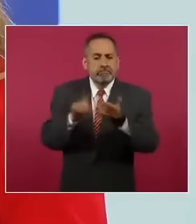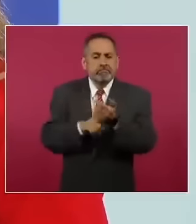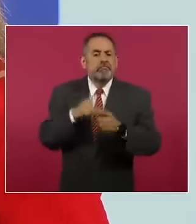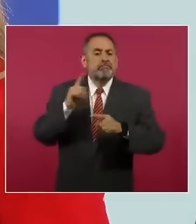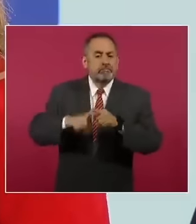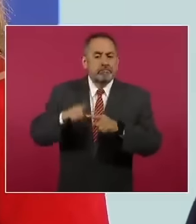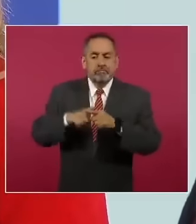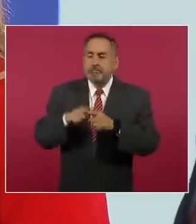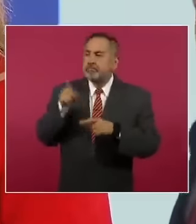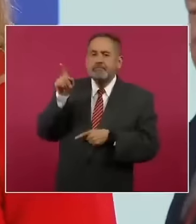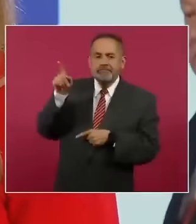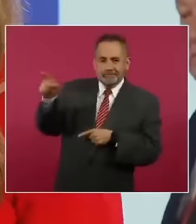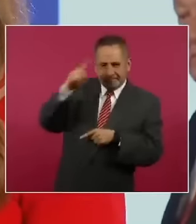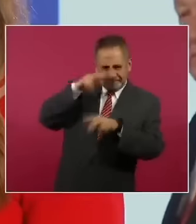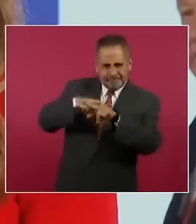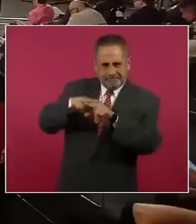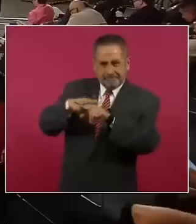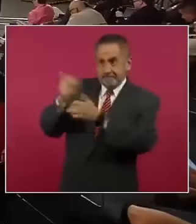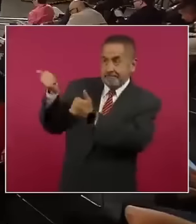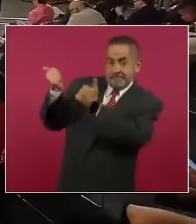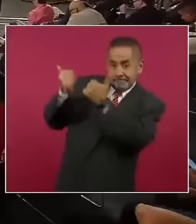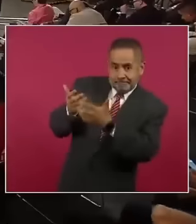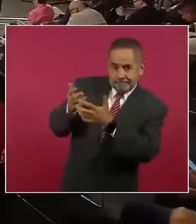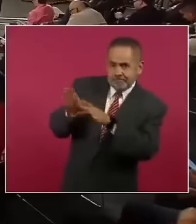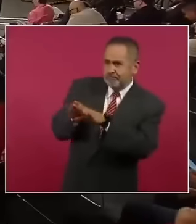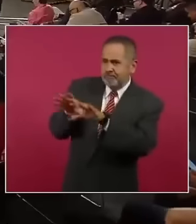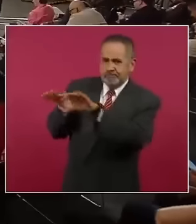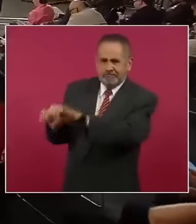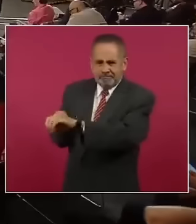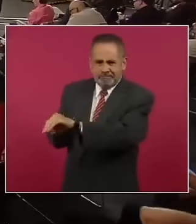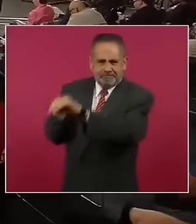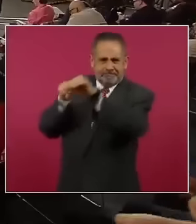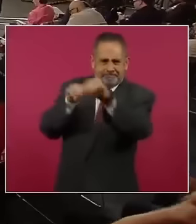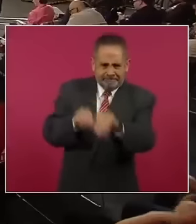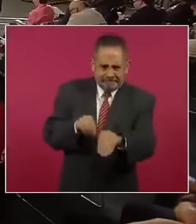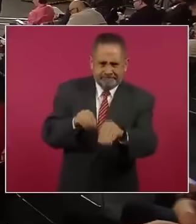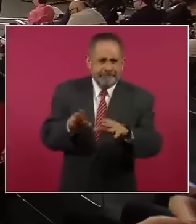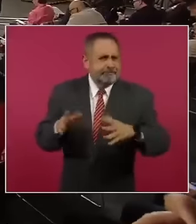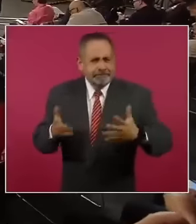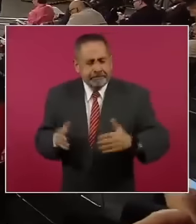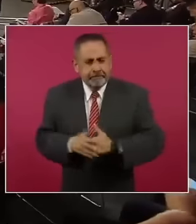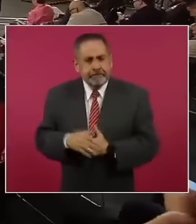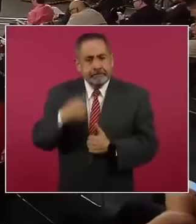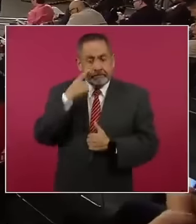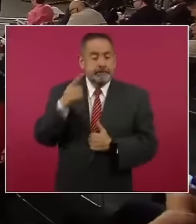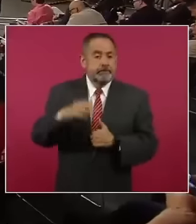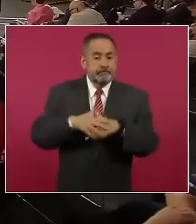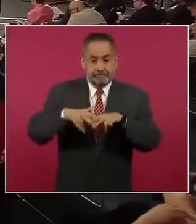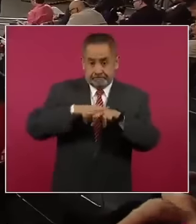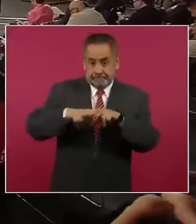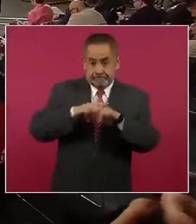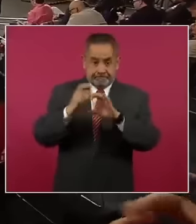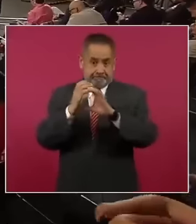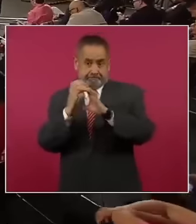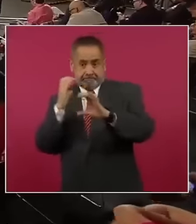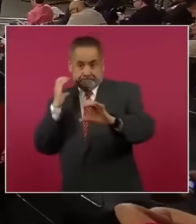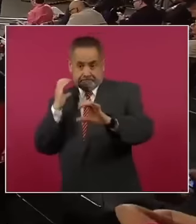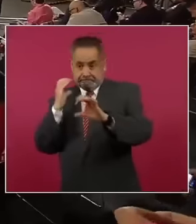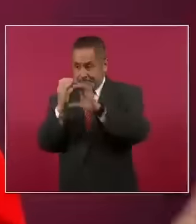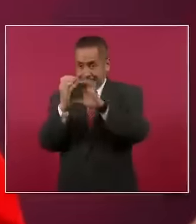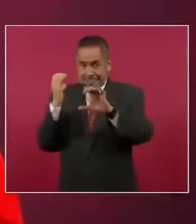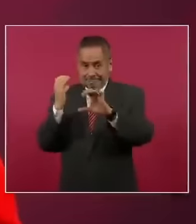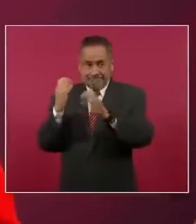llegada y recepción del tren. Este tren, para que ustedes se den una idea, es un tren que cada caja